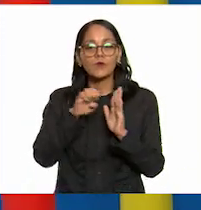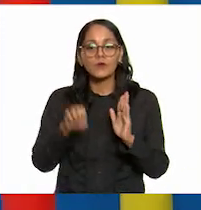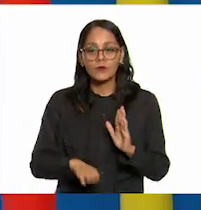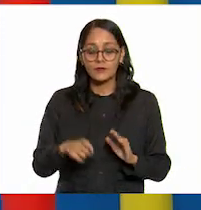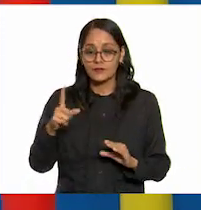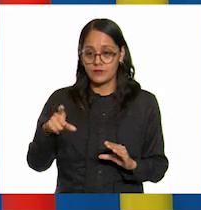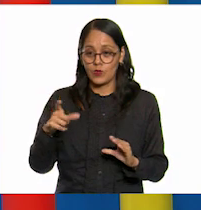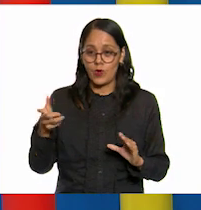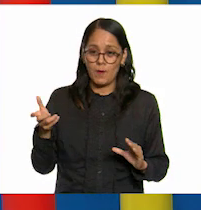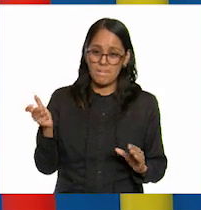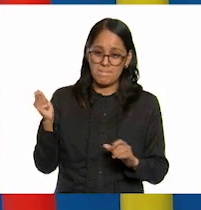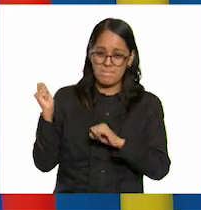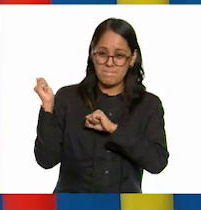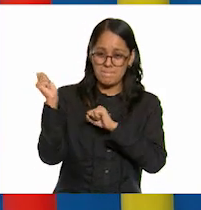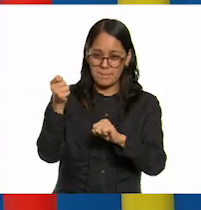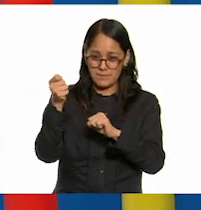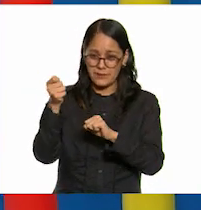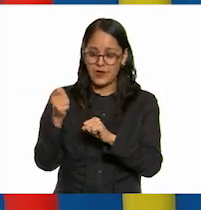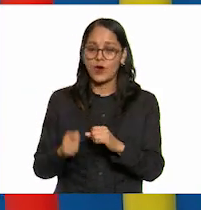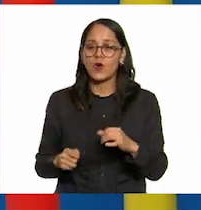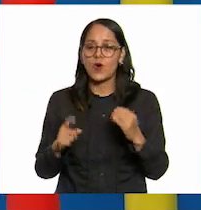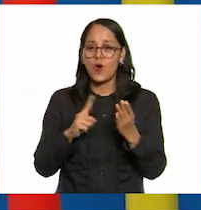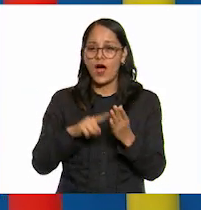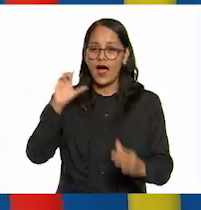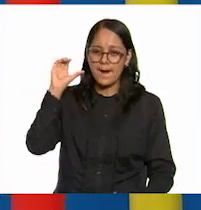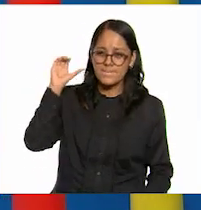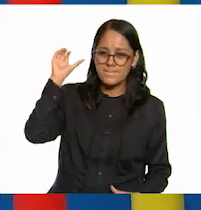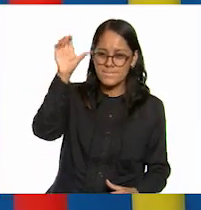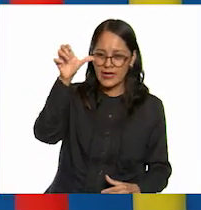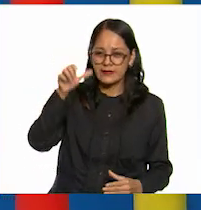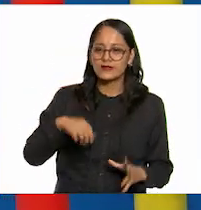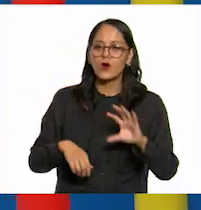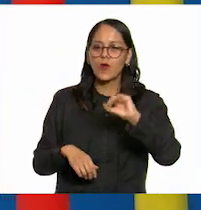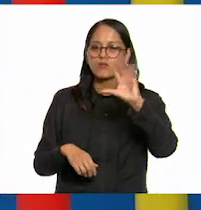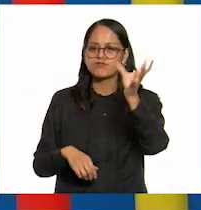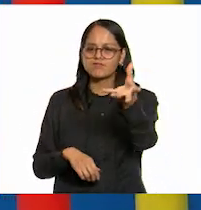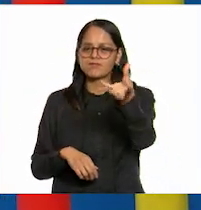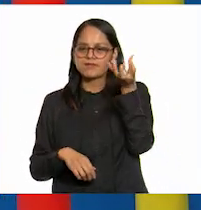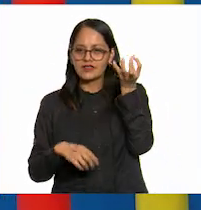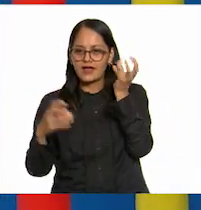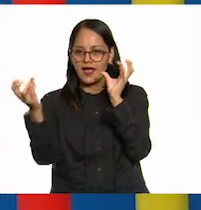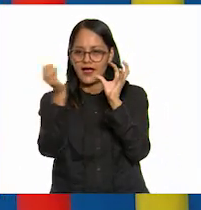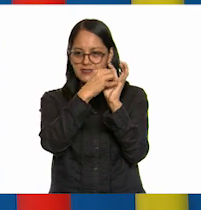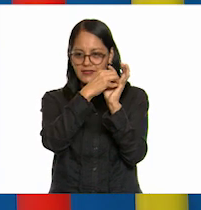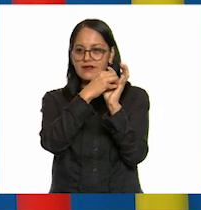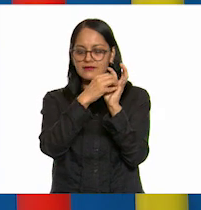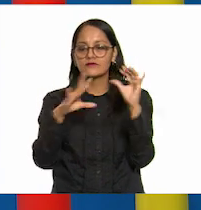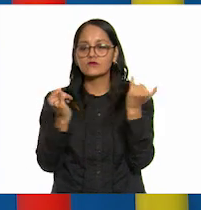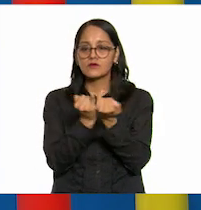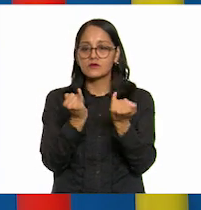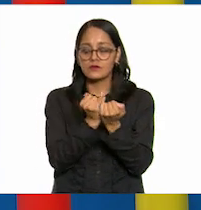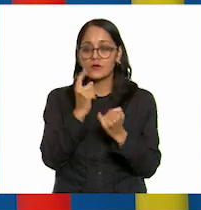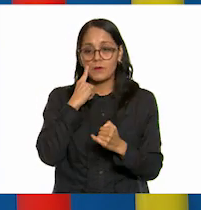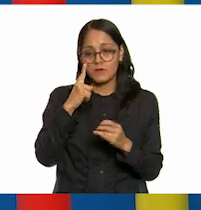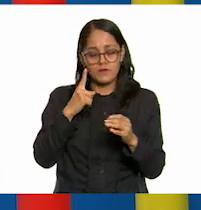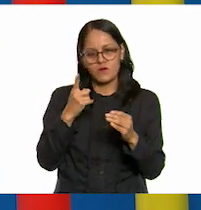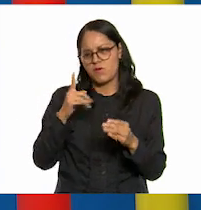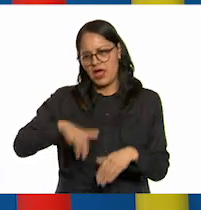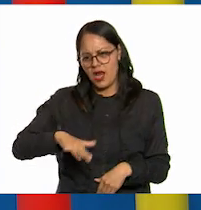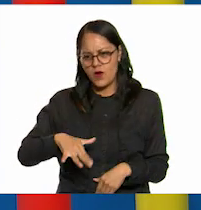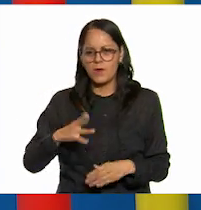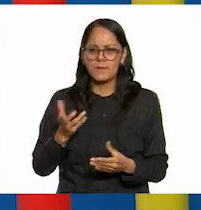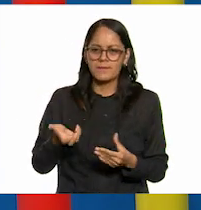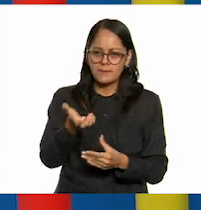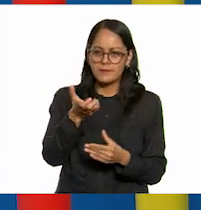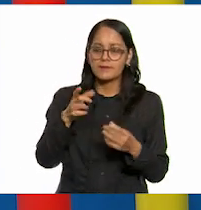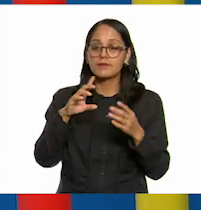de esas acciones golpear aventar o cachar y hace un balón o una pelota que modifican el estado de movimiento de